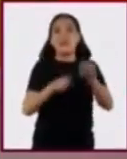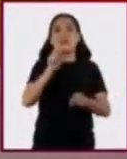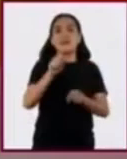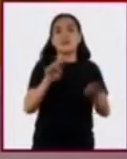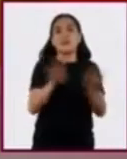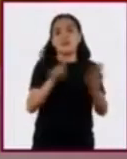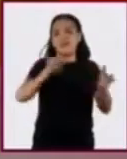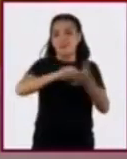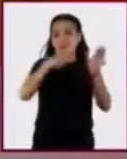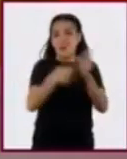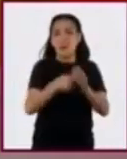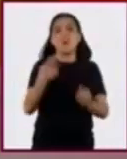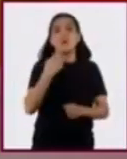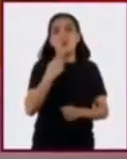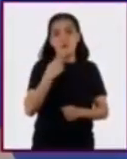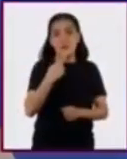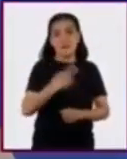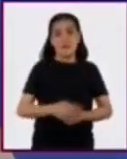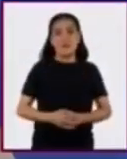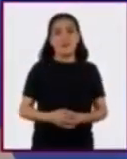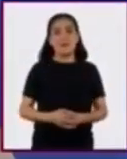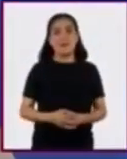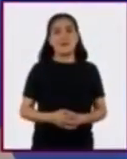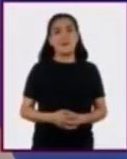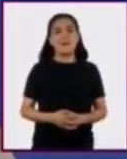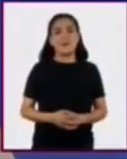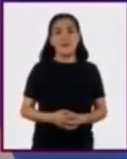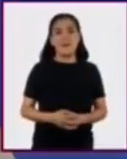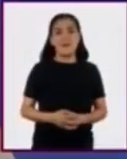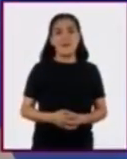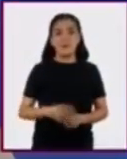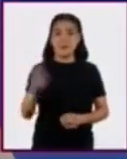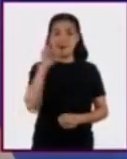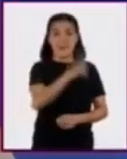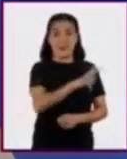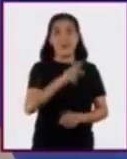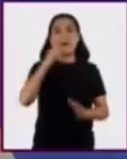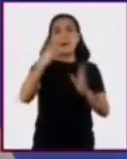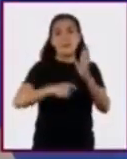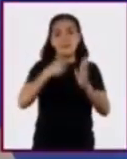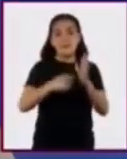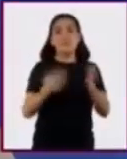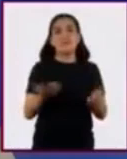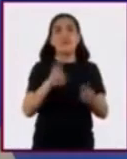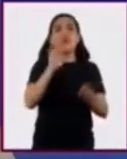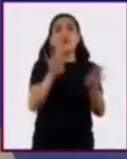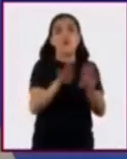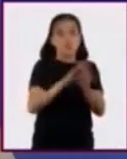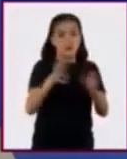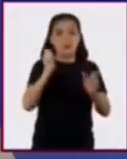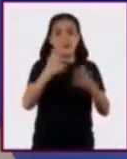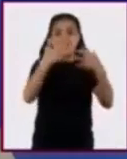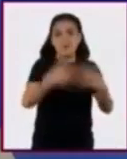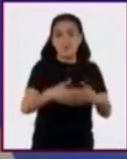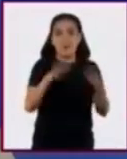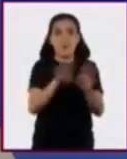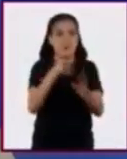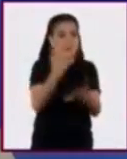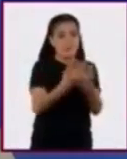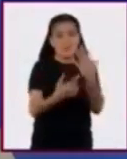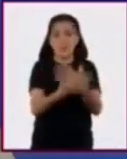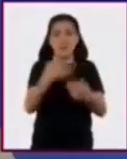medios técnicos que se utilizarán. En el video vimos una producción artesanal del amaranto